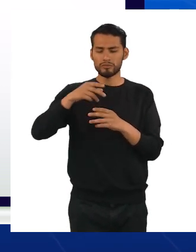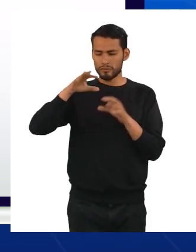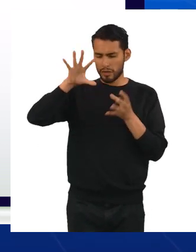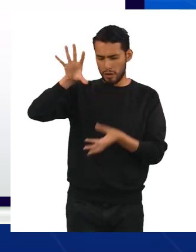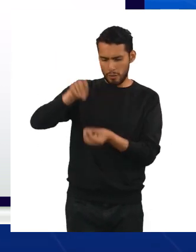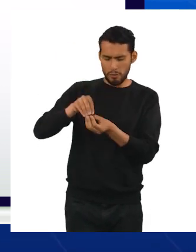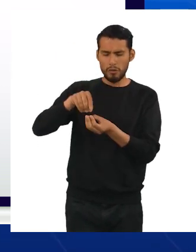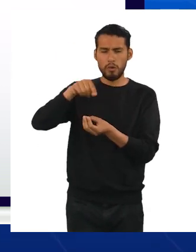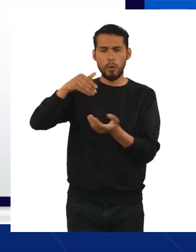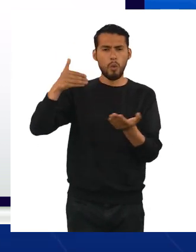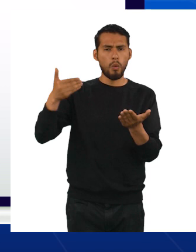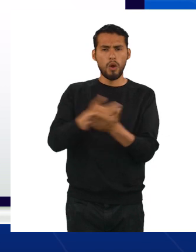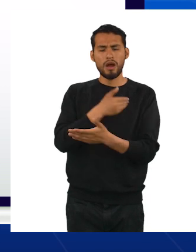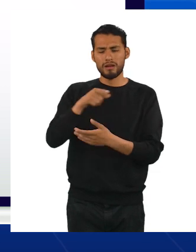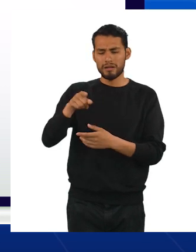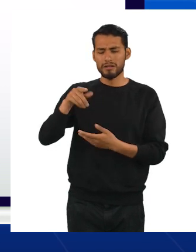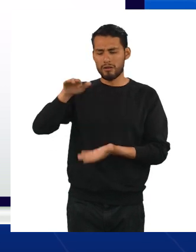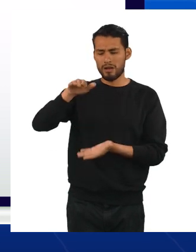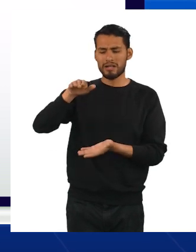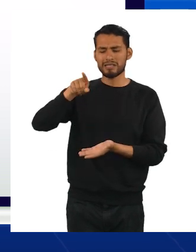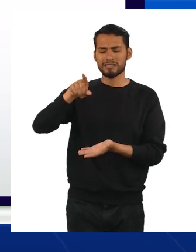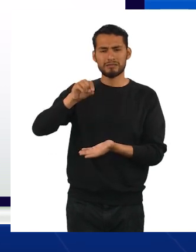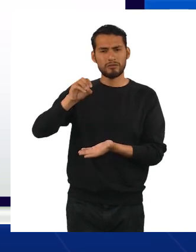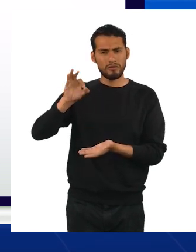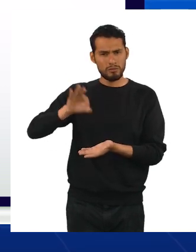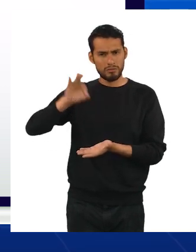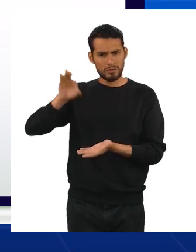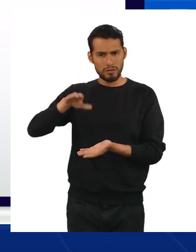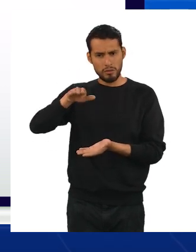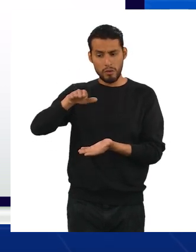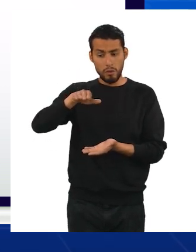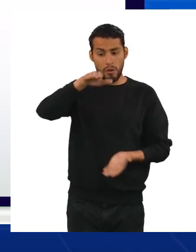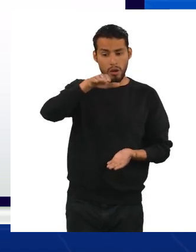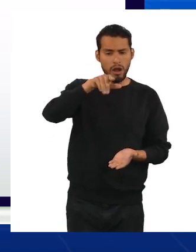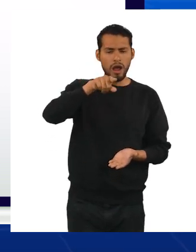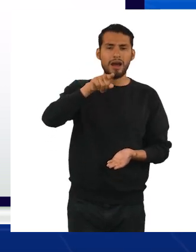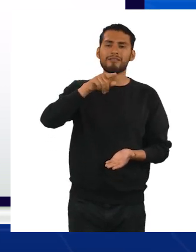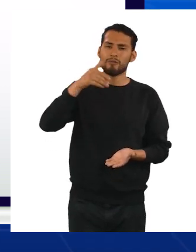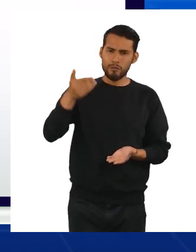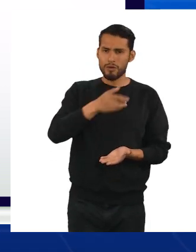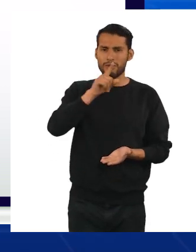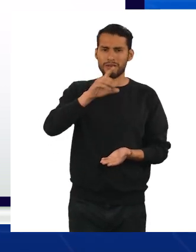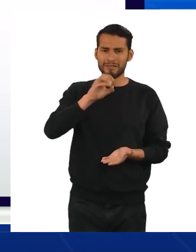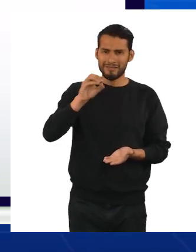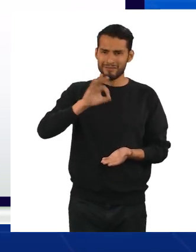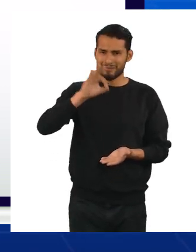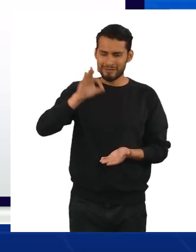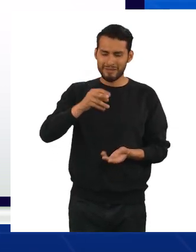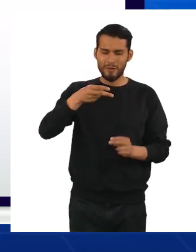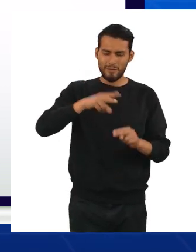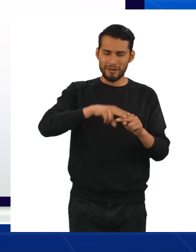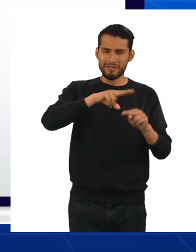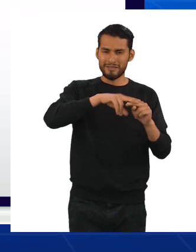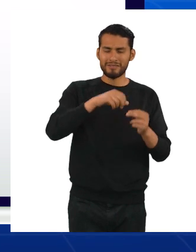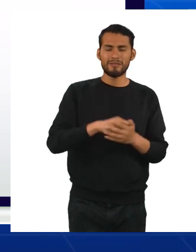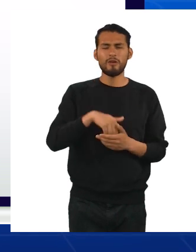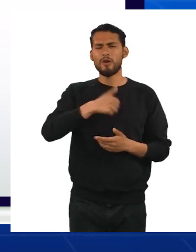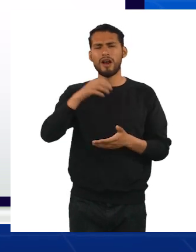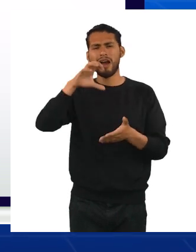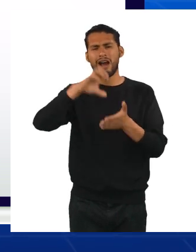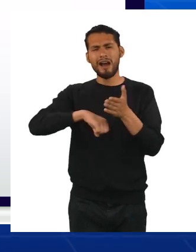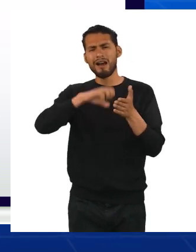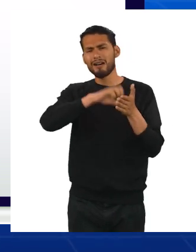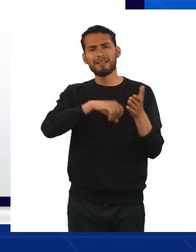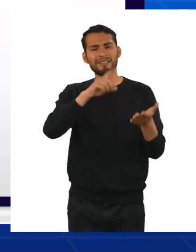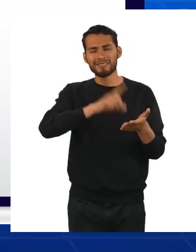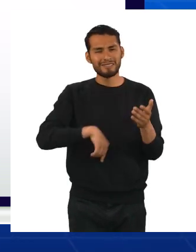considerando como el nuevo 100% a la cantidad que se va formando. En cuanto a los descuentos sucesivos, son aquellos descuentos